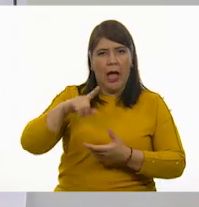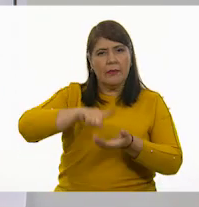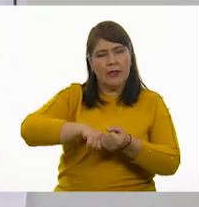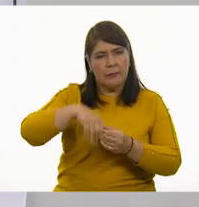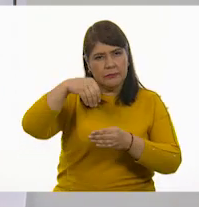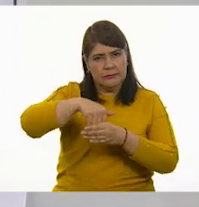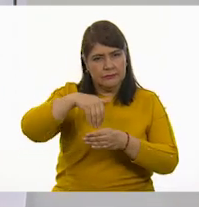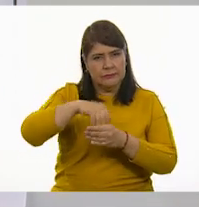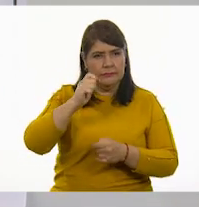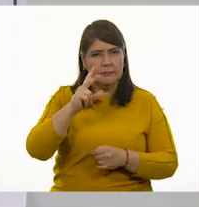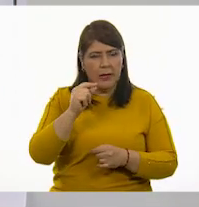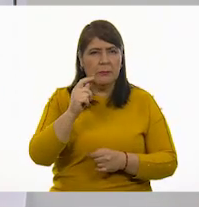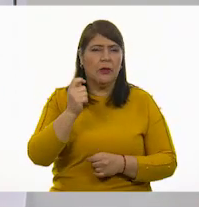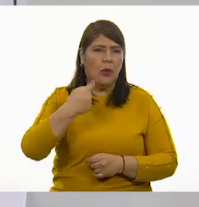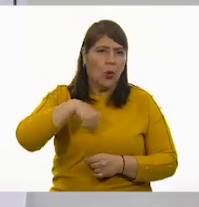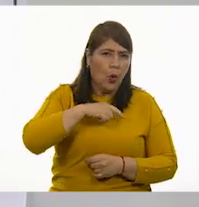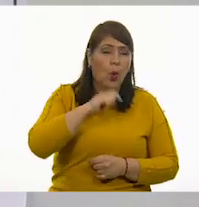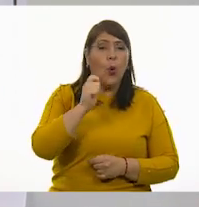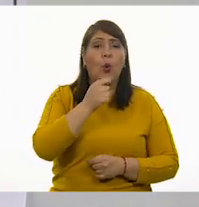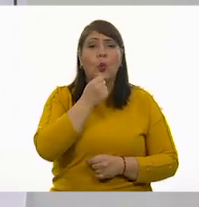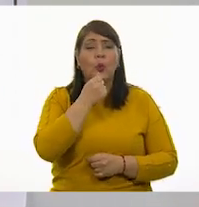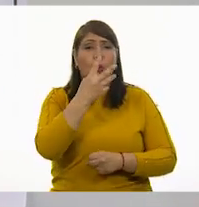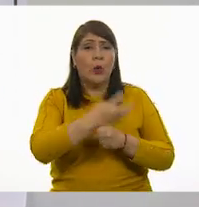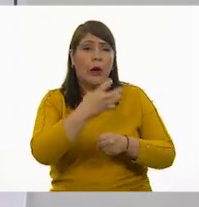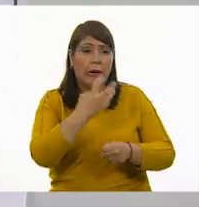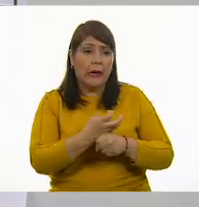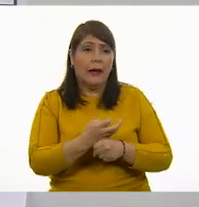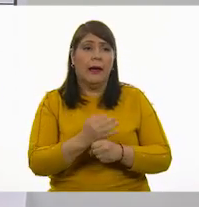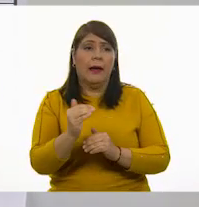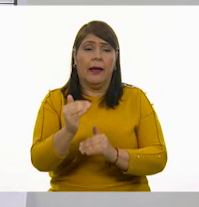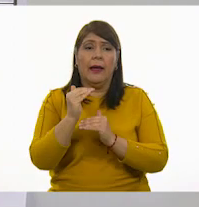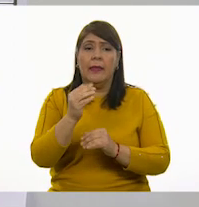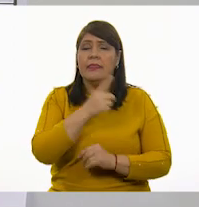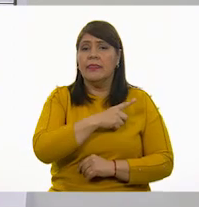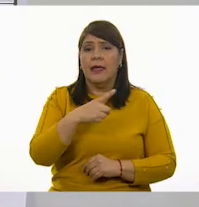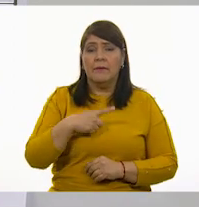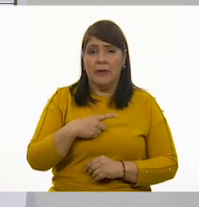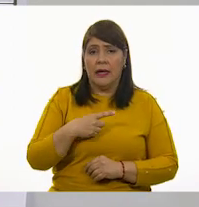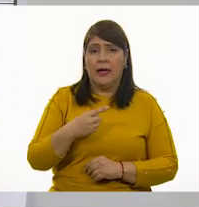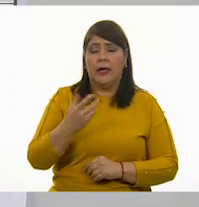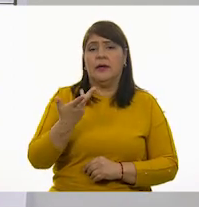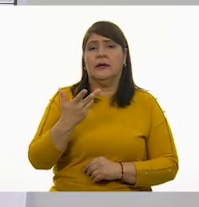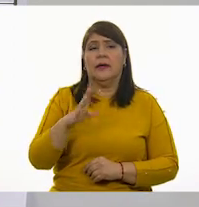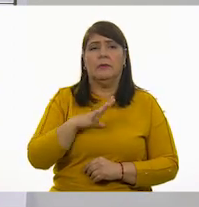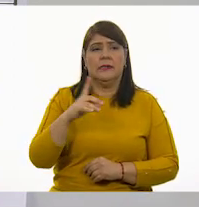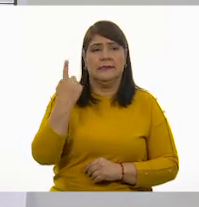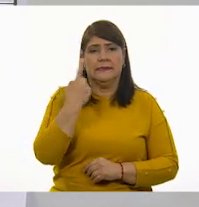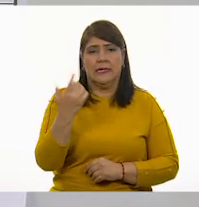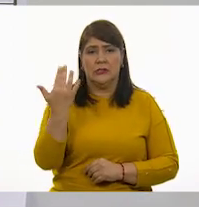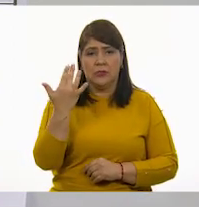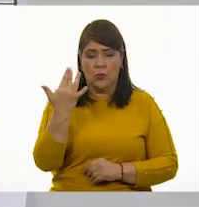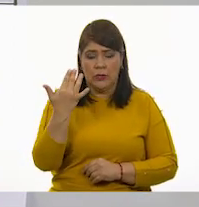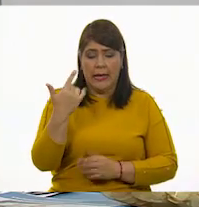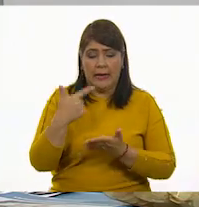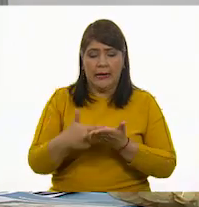Nosotros o un niño de cuarto grado tendría que estar consumiendo 150 gramos de carbohidratos. ¿Qué son los